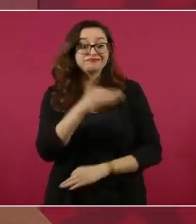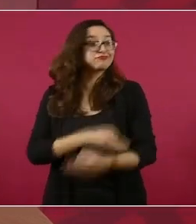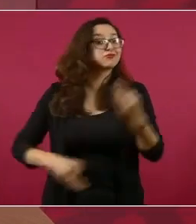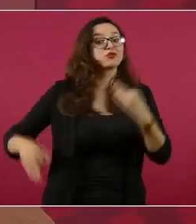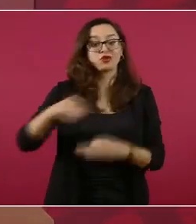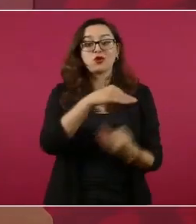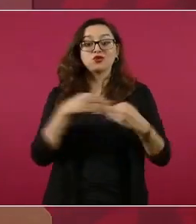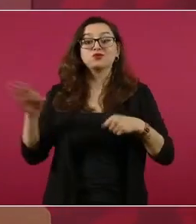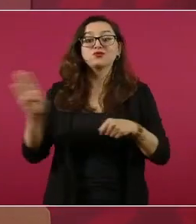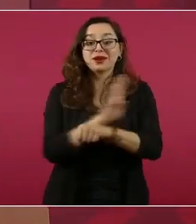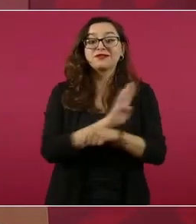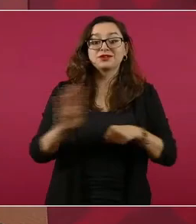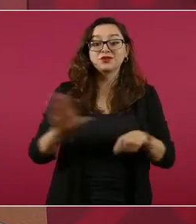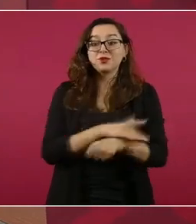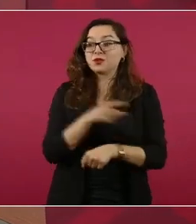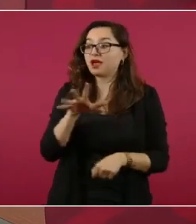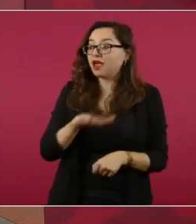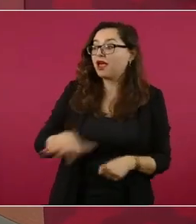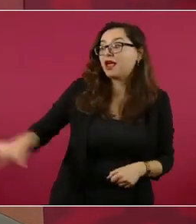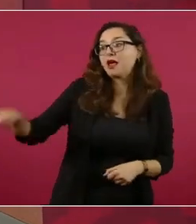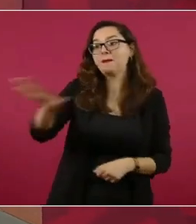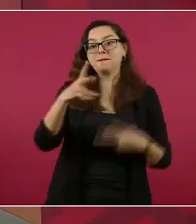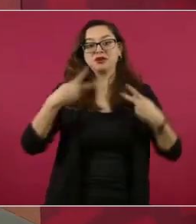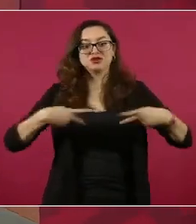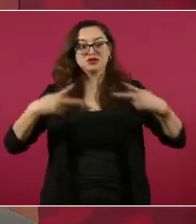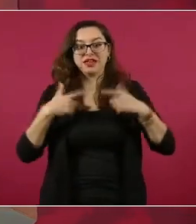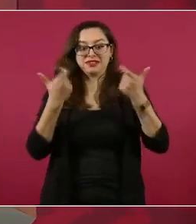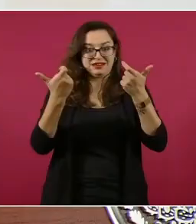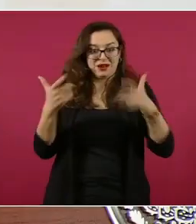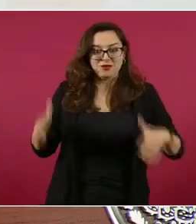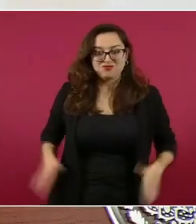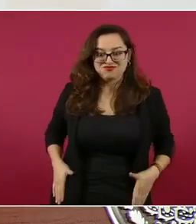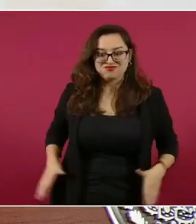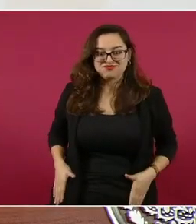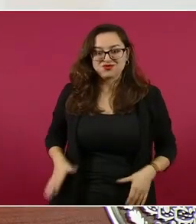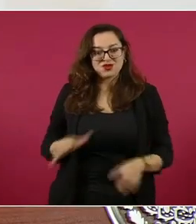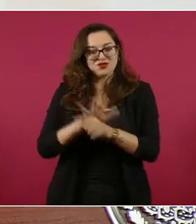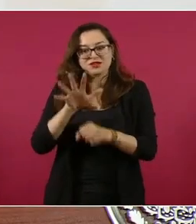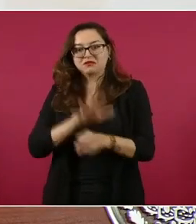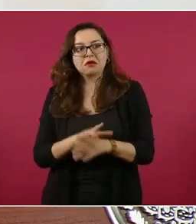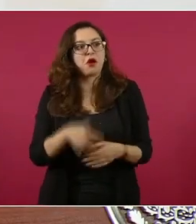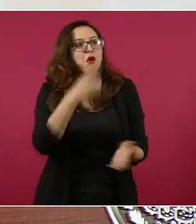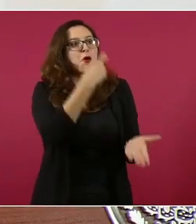de millones de mexicanos, no hubo crisis de consumo.